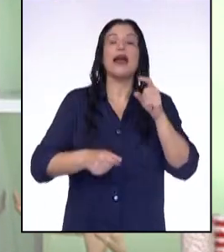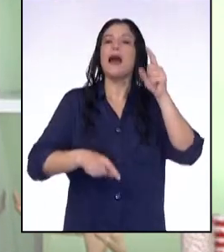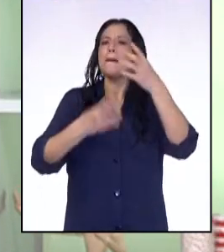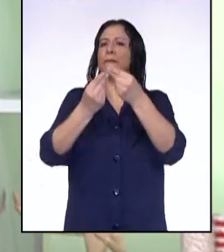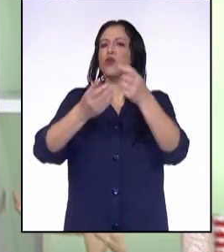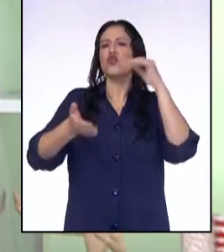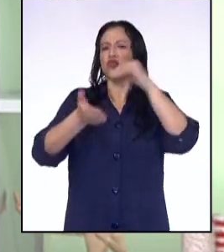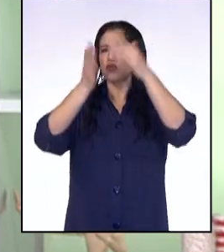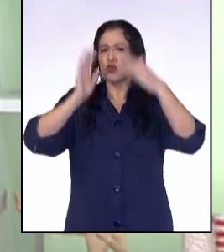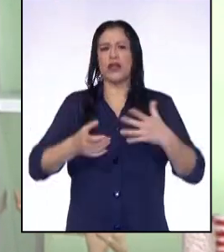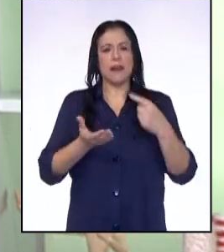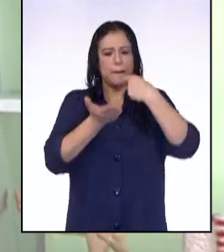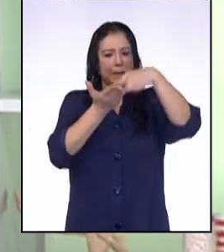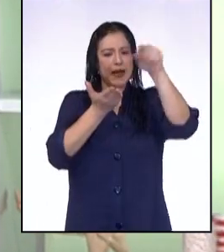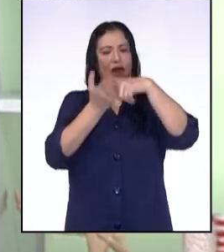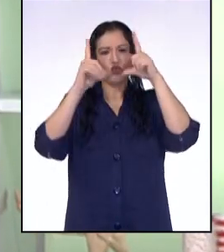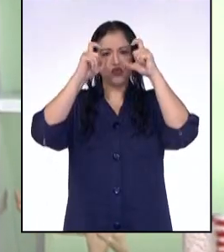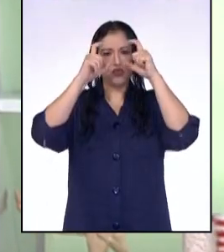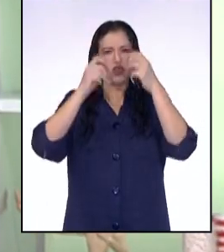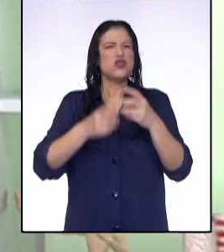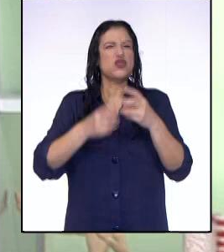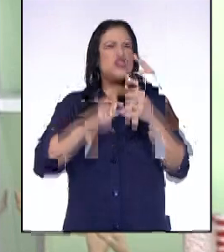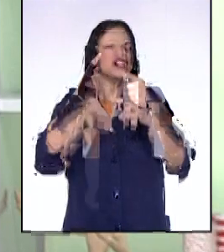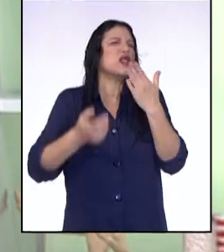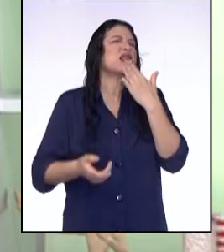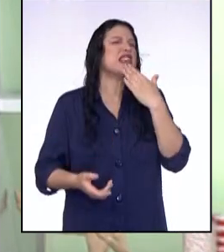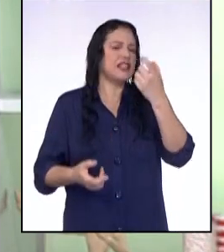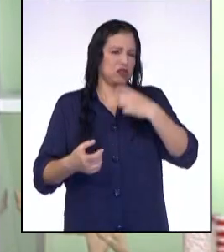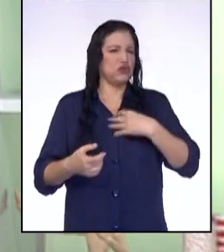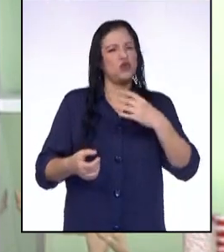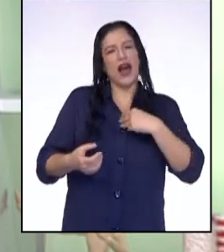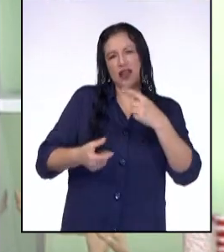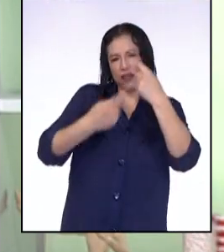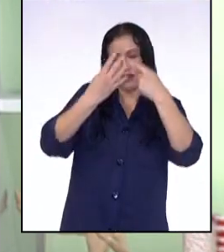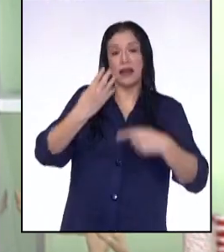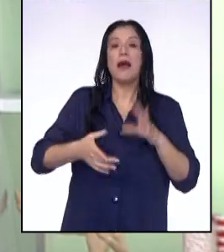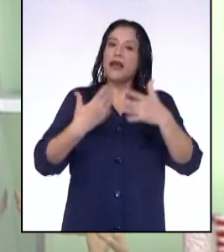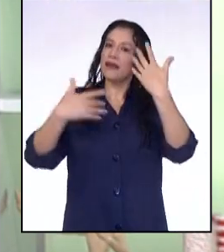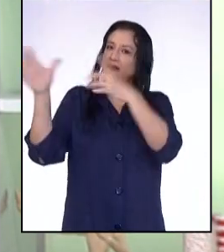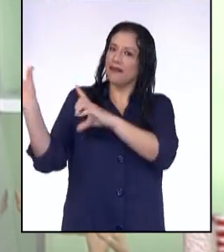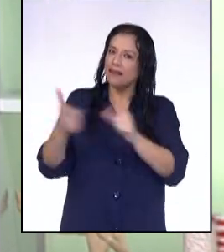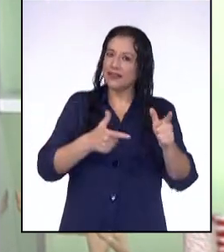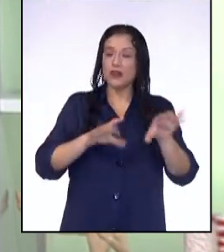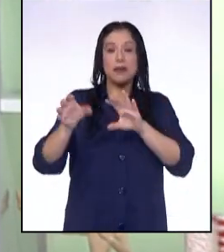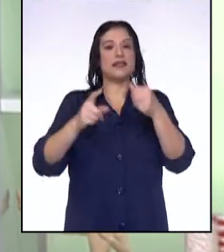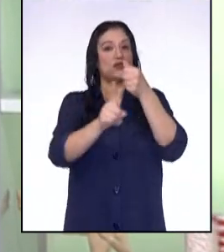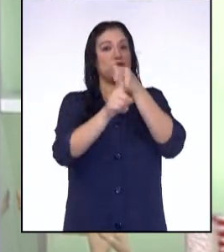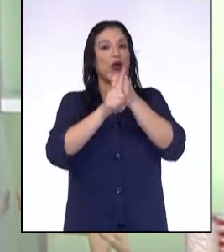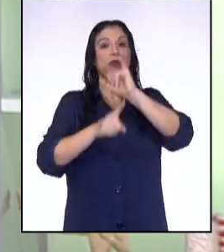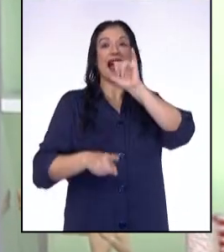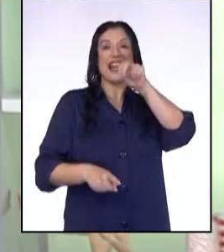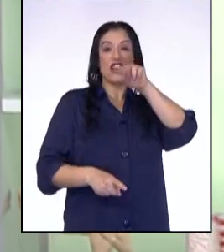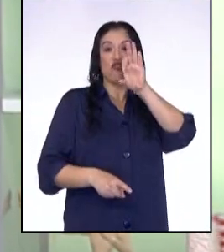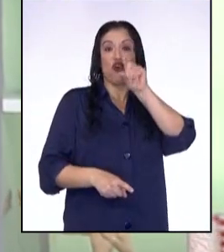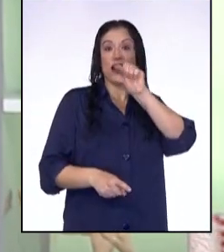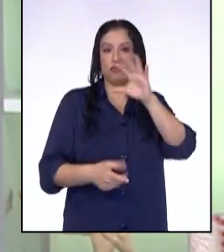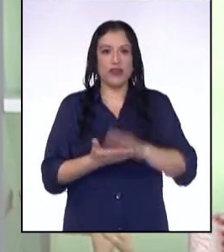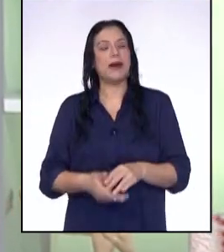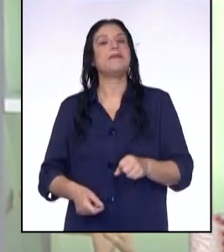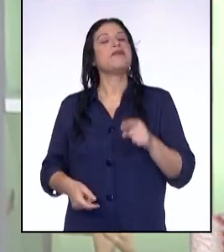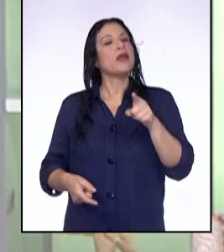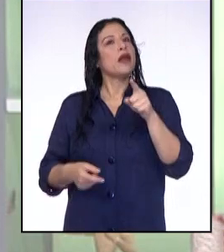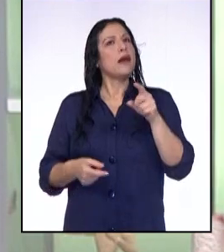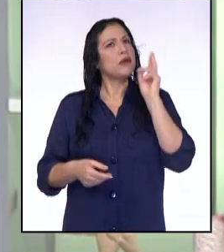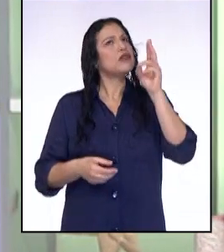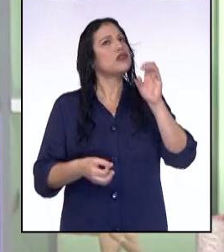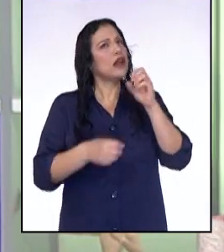enviaron sus fotografías y descripciones, porque ya están listos para hacer su infografía. Recuerdo que la profesora nos dijo que para